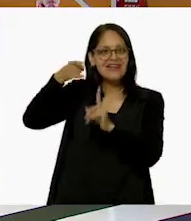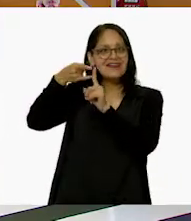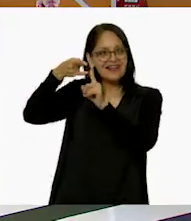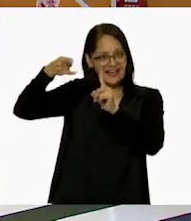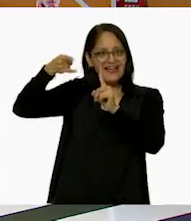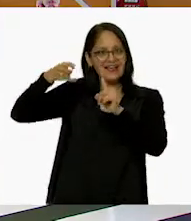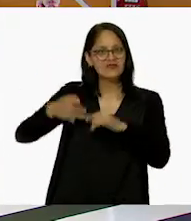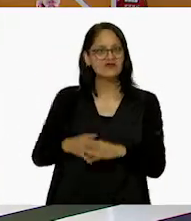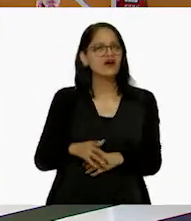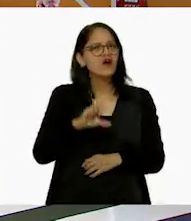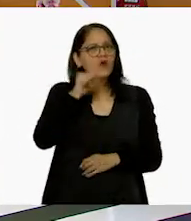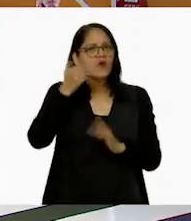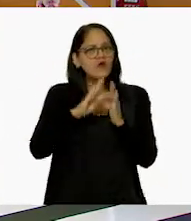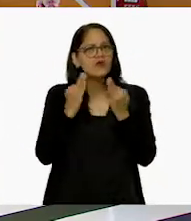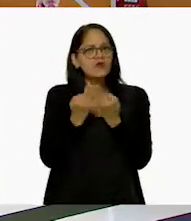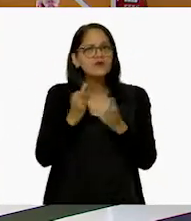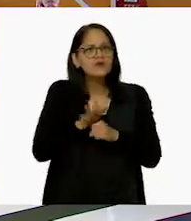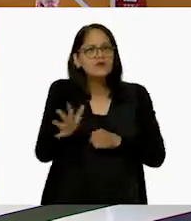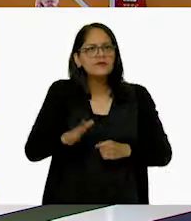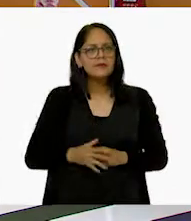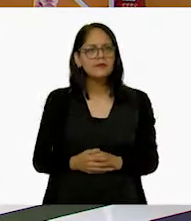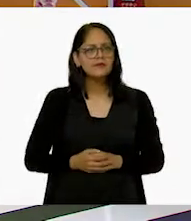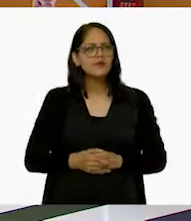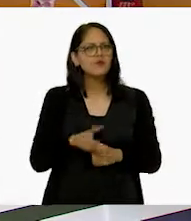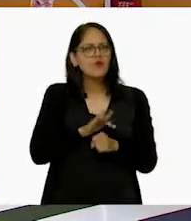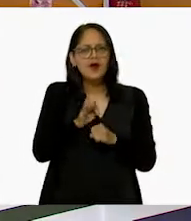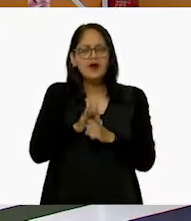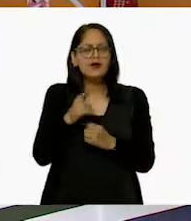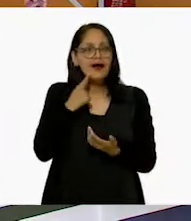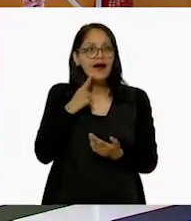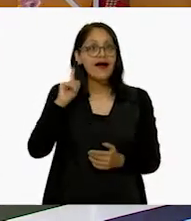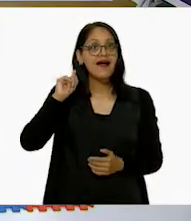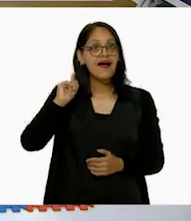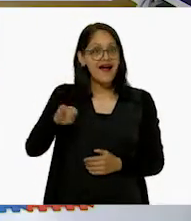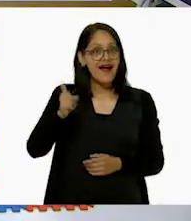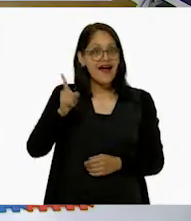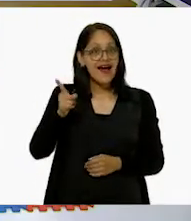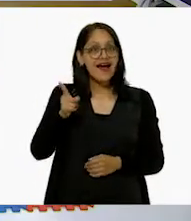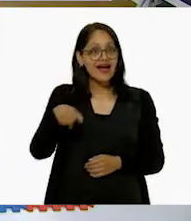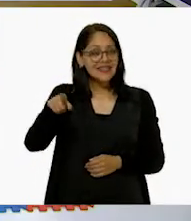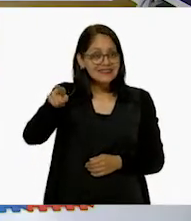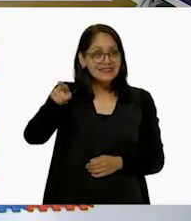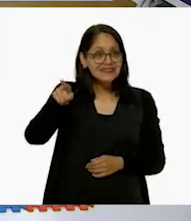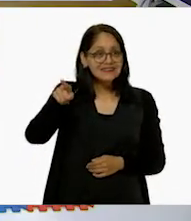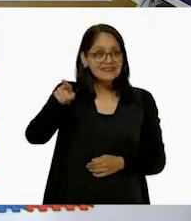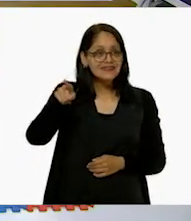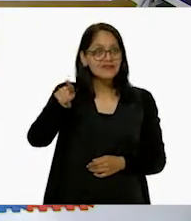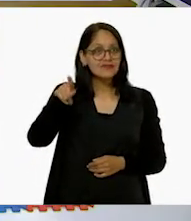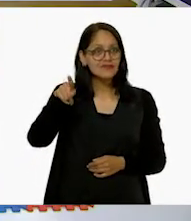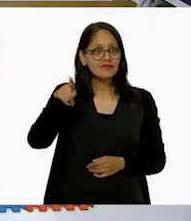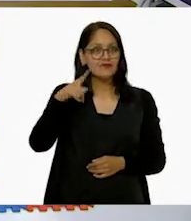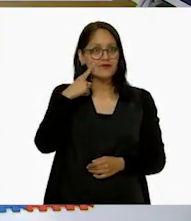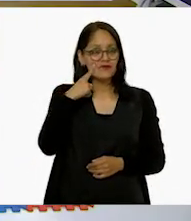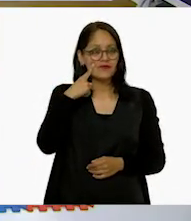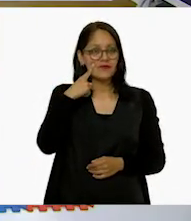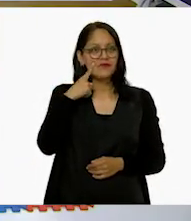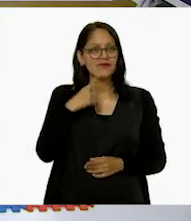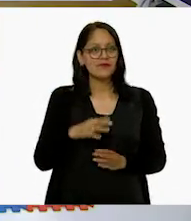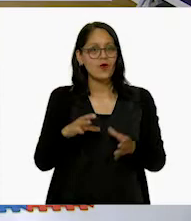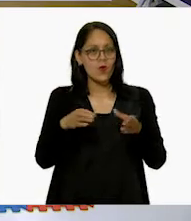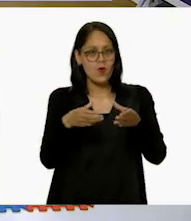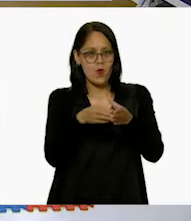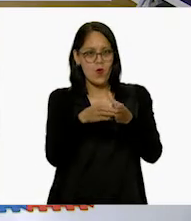¿Qué otra figura, a ver, podemos encontrar? A ver, a ver... ¡Ah, los cubos! ¡Claro! Una de sus caras son